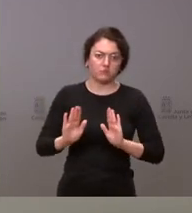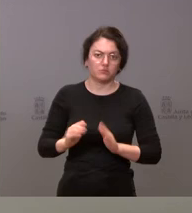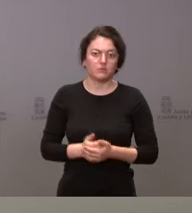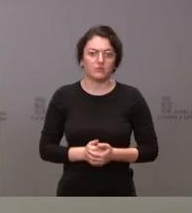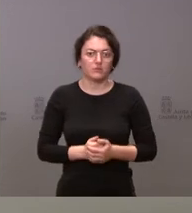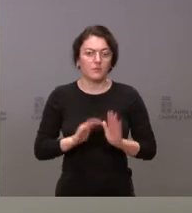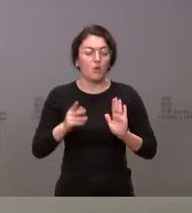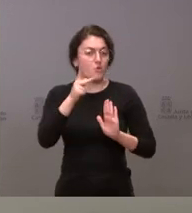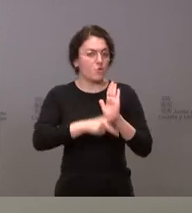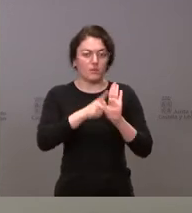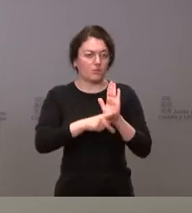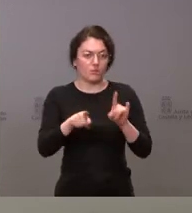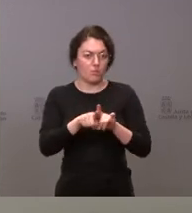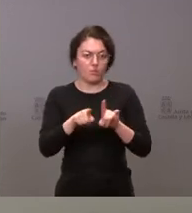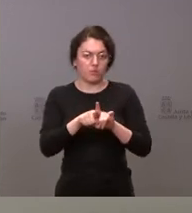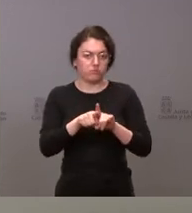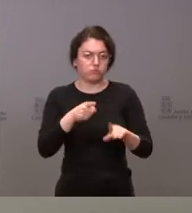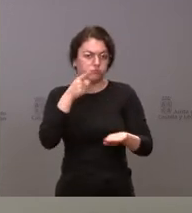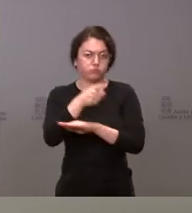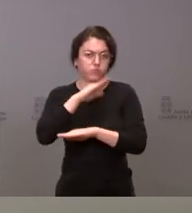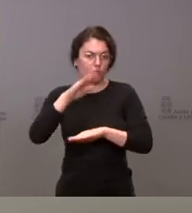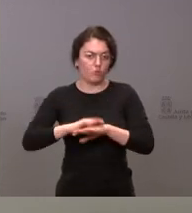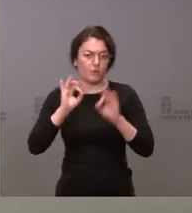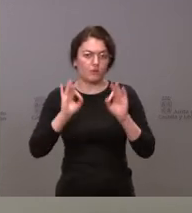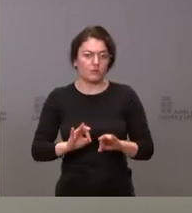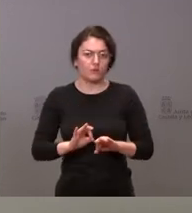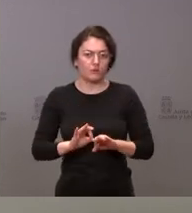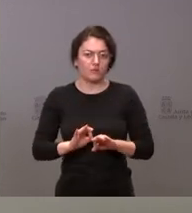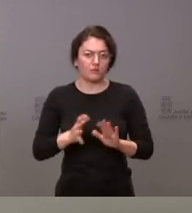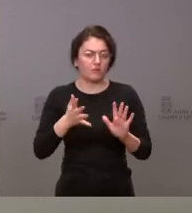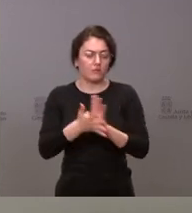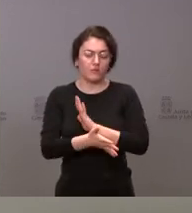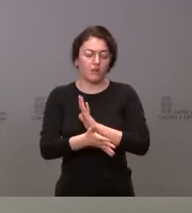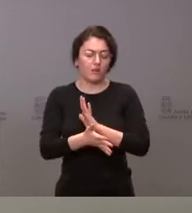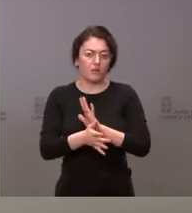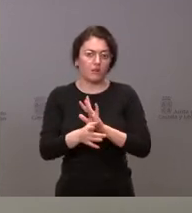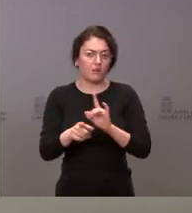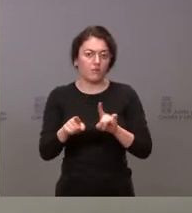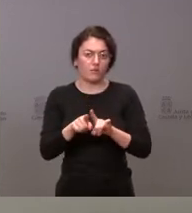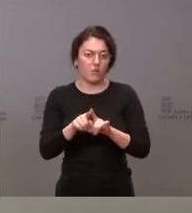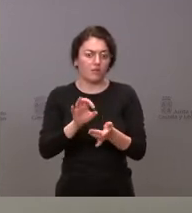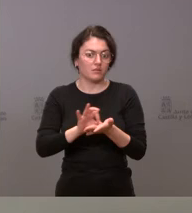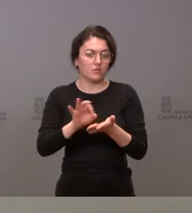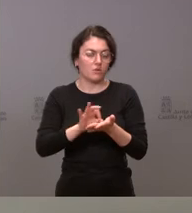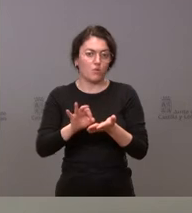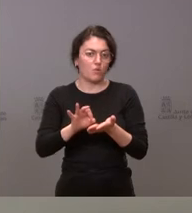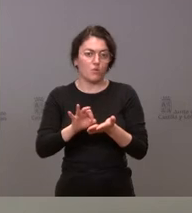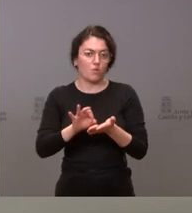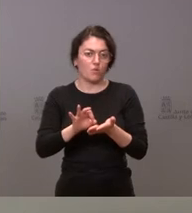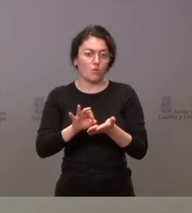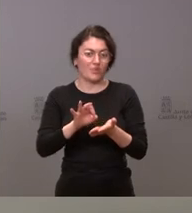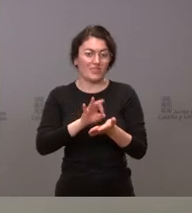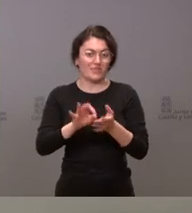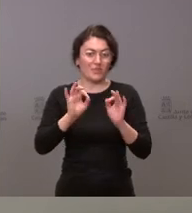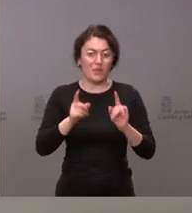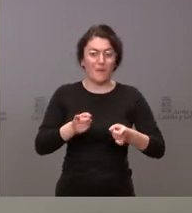normativa es de obligado cumplimiento y, por tanto, serán los servicios de prevención